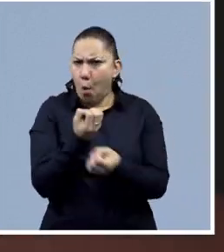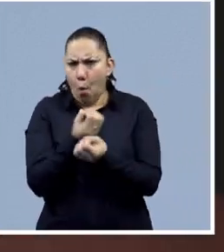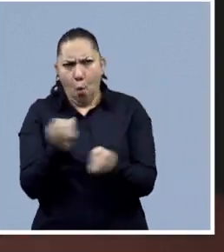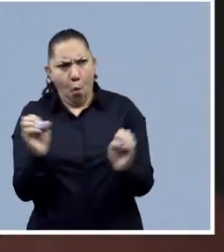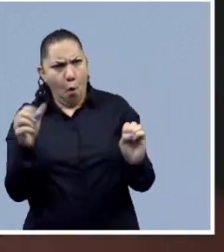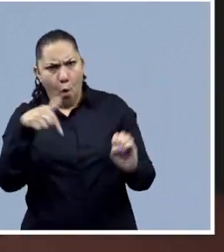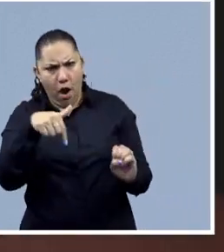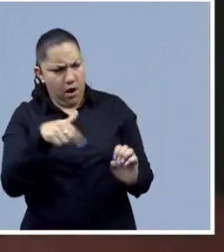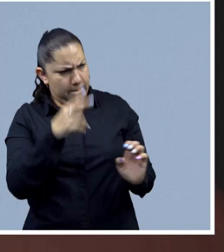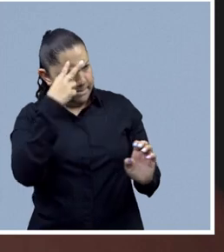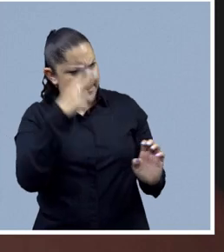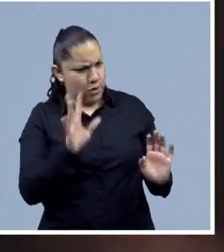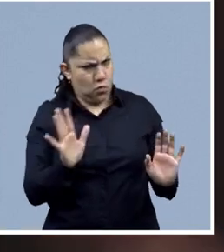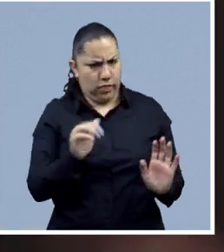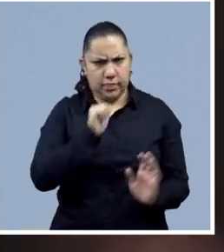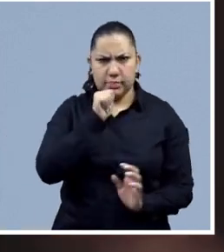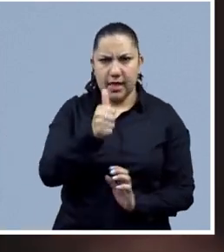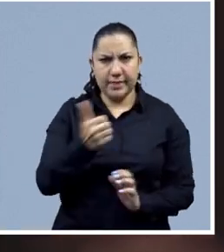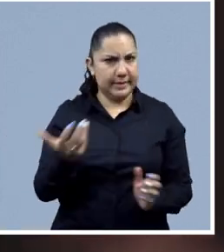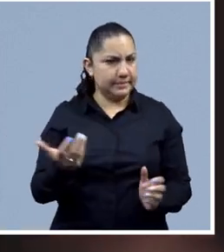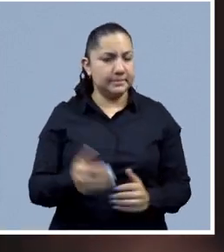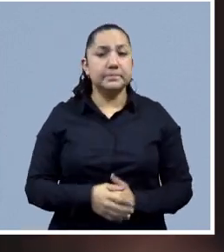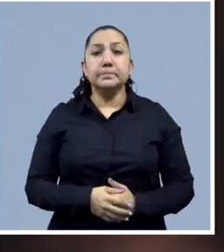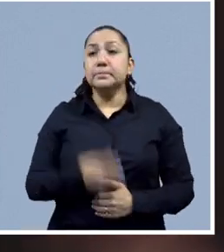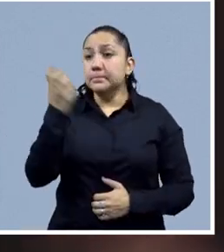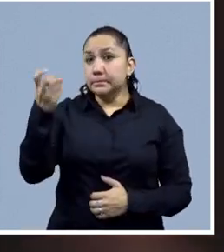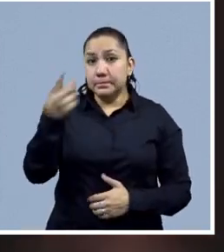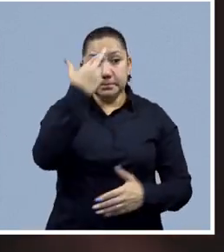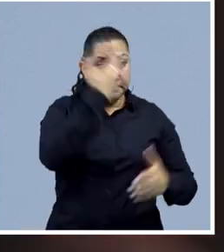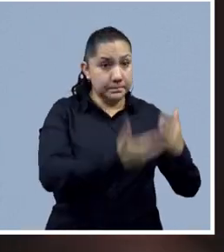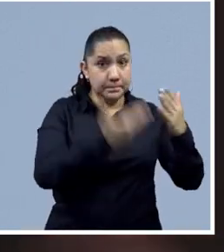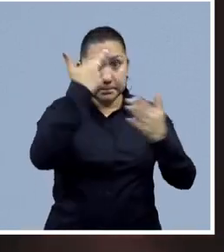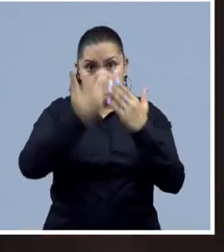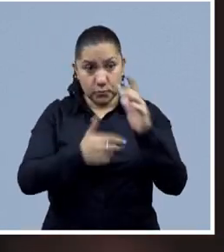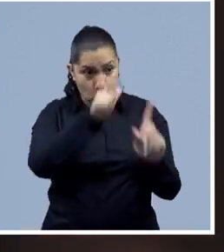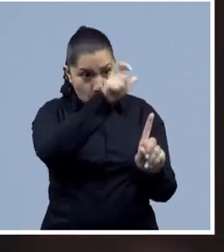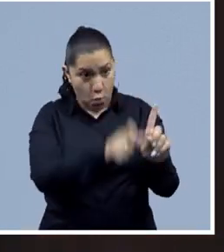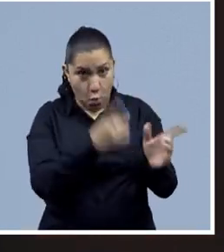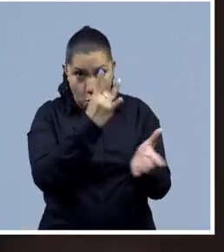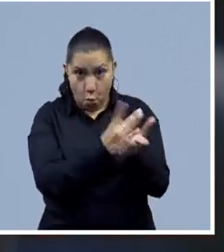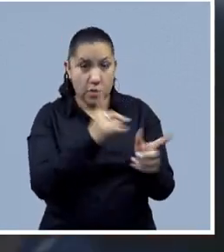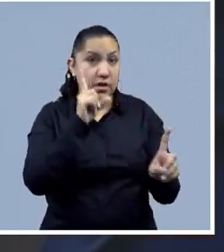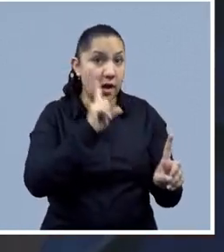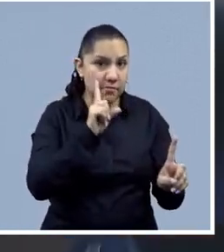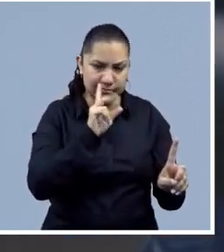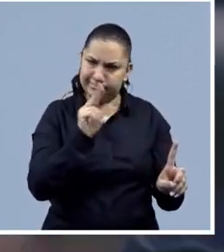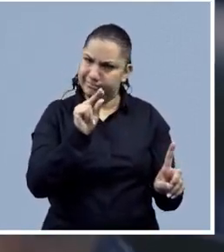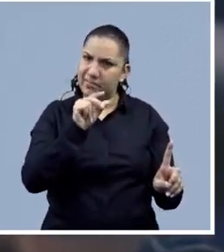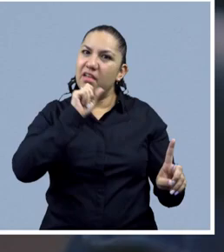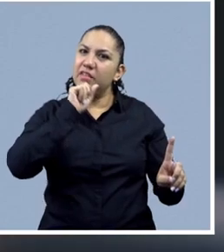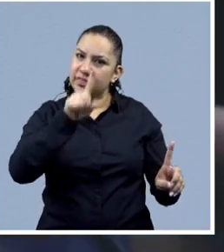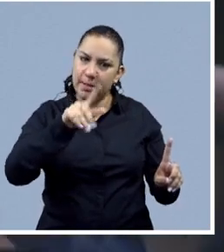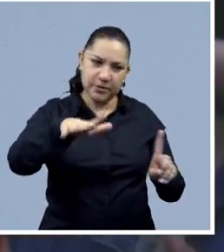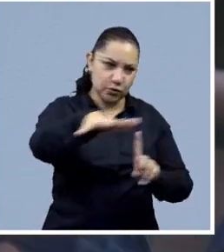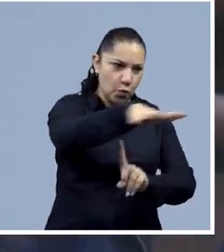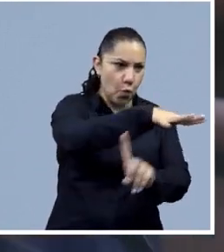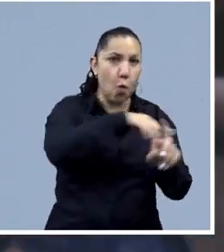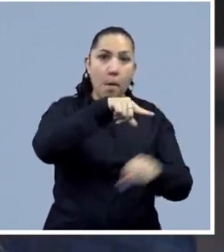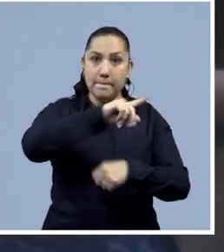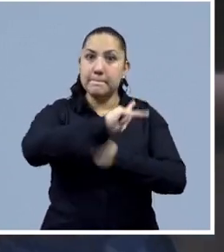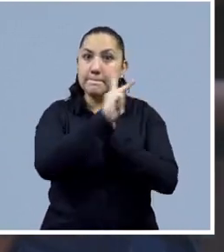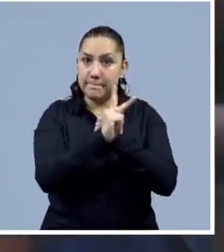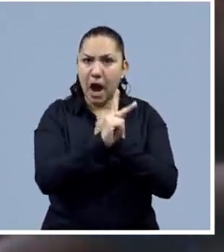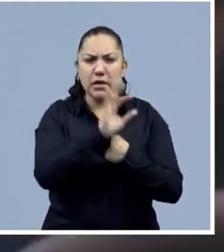La violencia de género se extiende más allá de las víctimas, afecta a la sociedad en su conjunto, con costos enormes en los presupuestos y